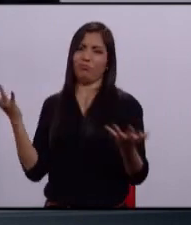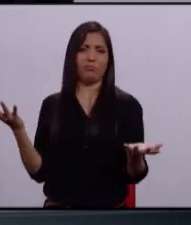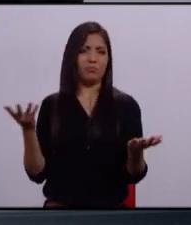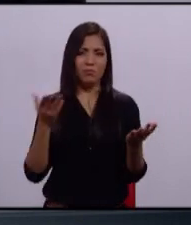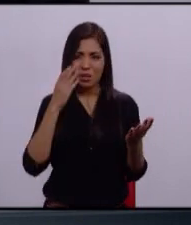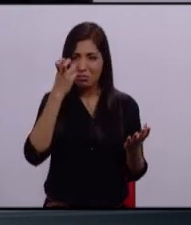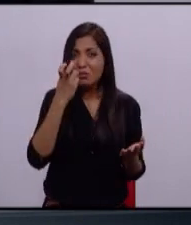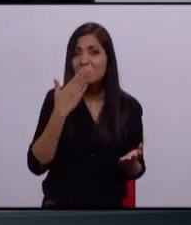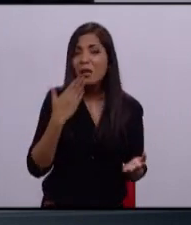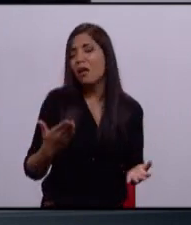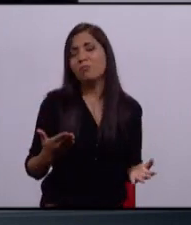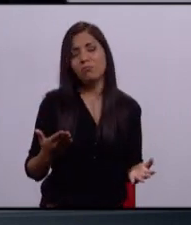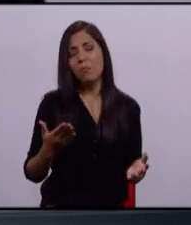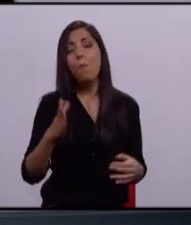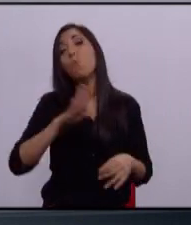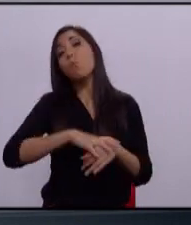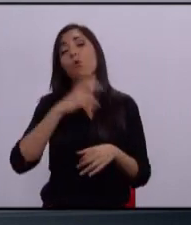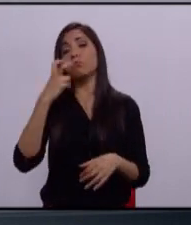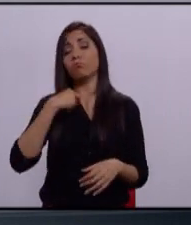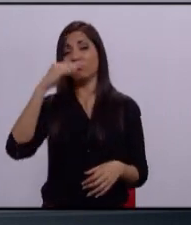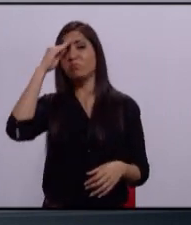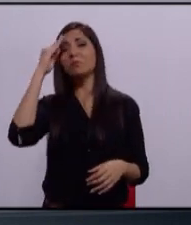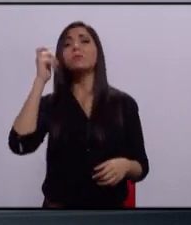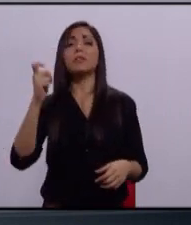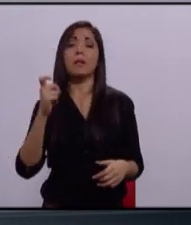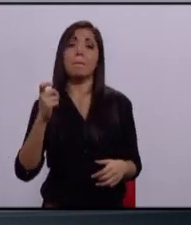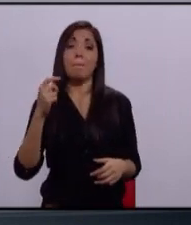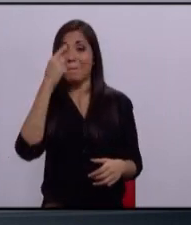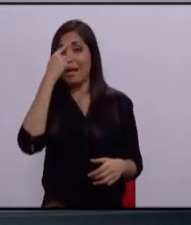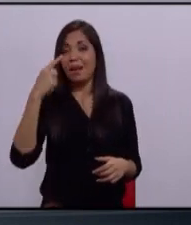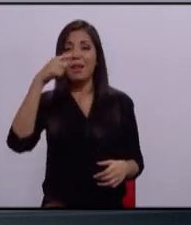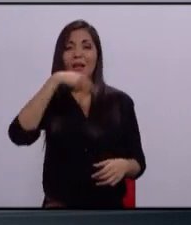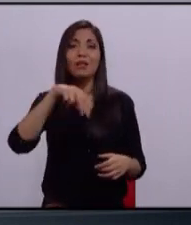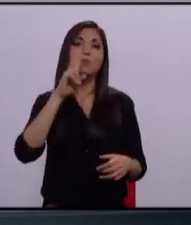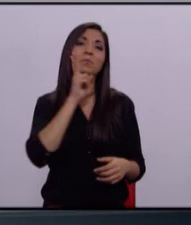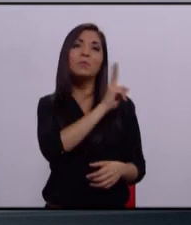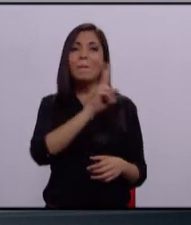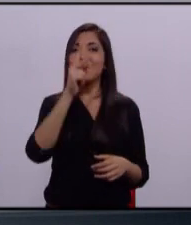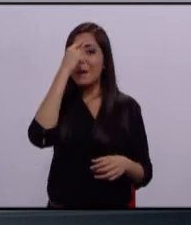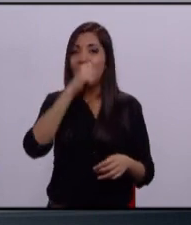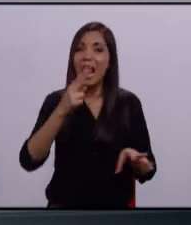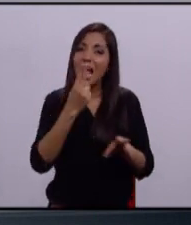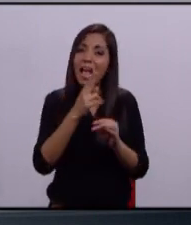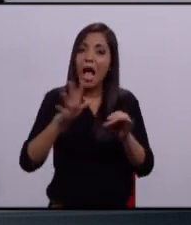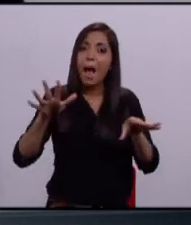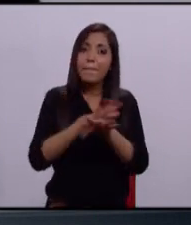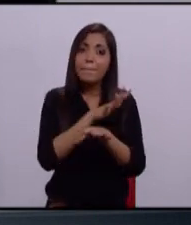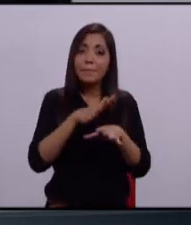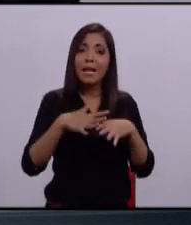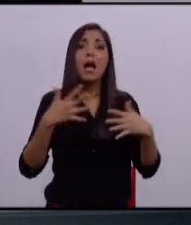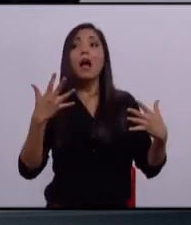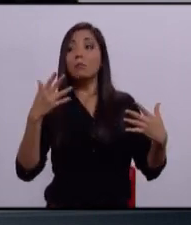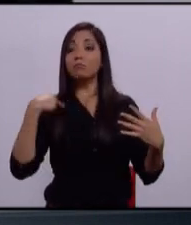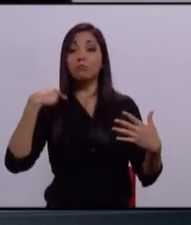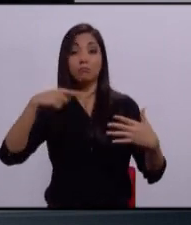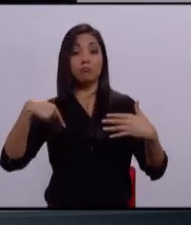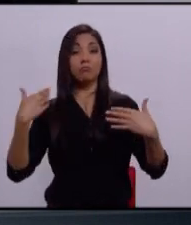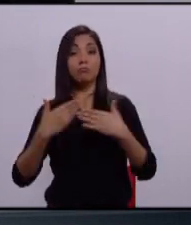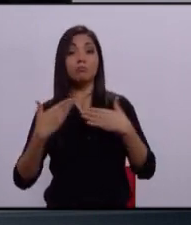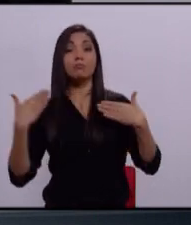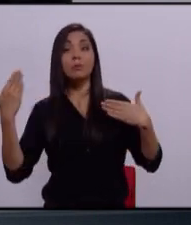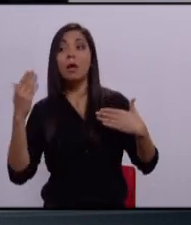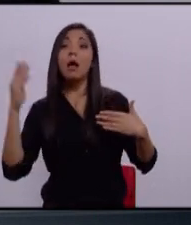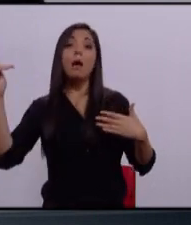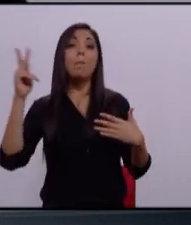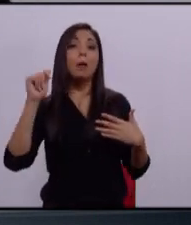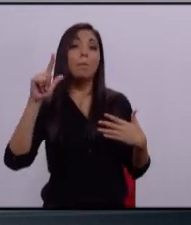Estado. Creo que debemos generar que los protagonistas de los cambios sean los ciudadanos y no los empresarios, como lo quiere Pablo